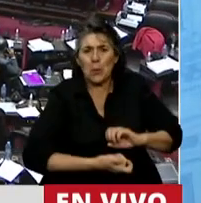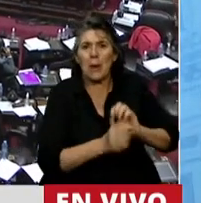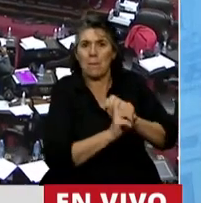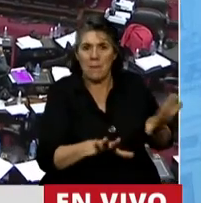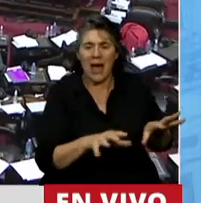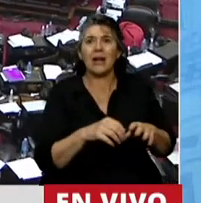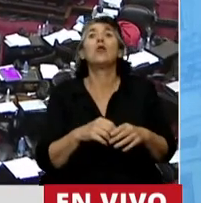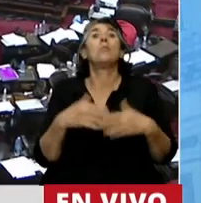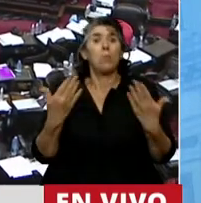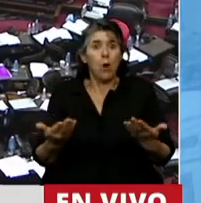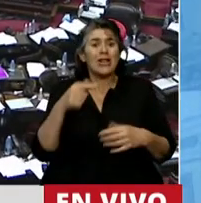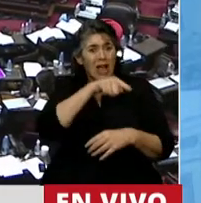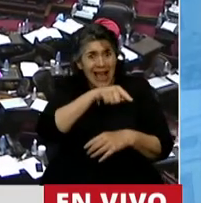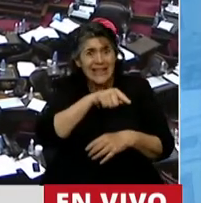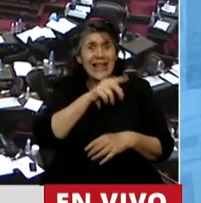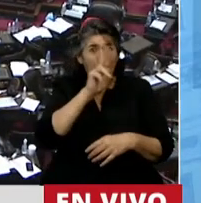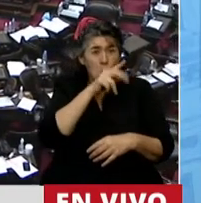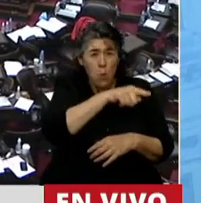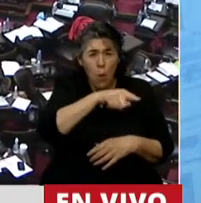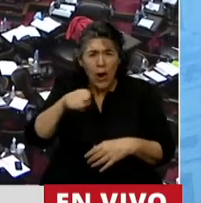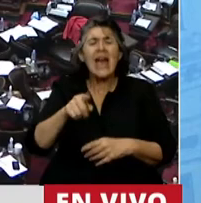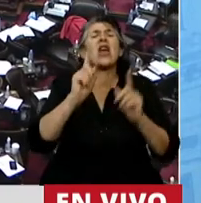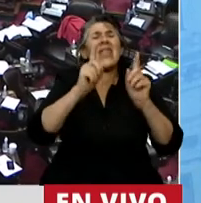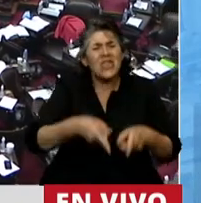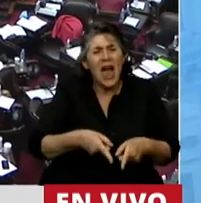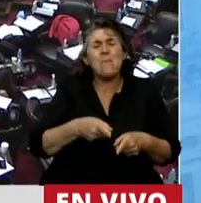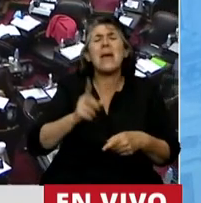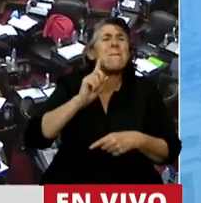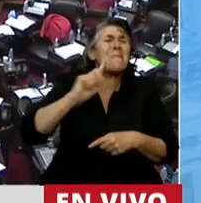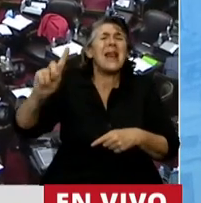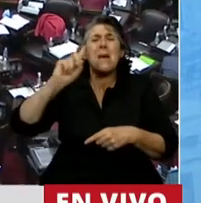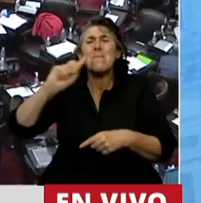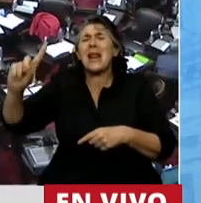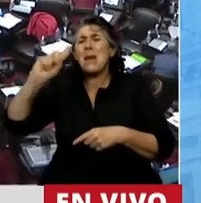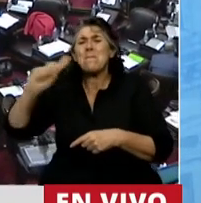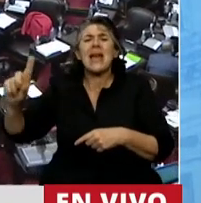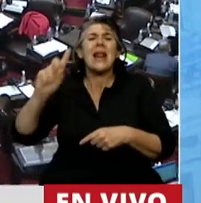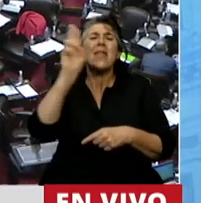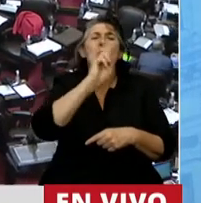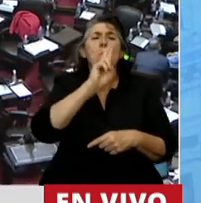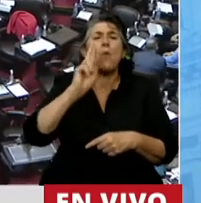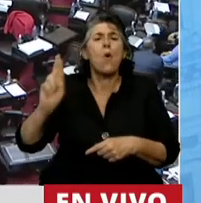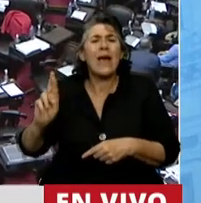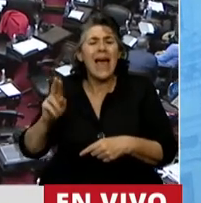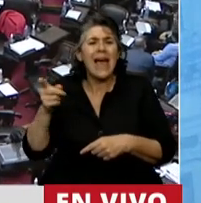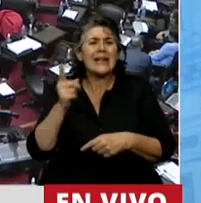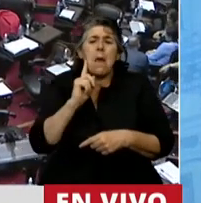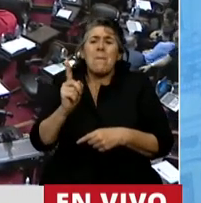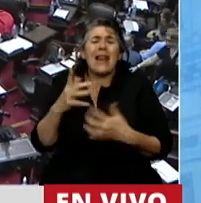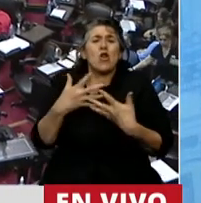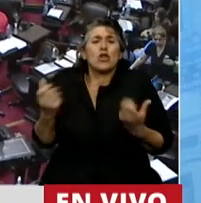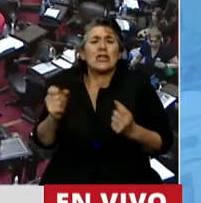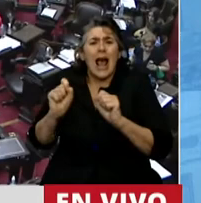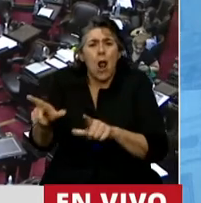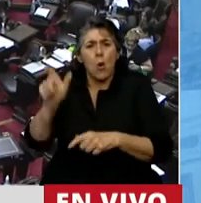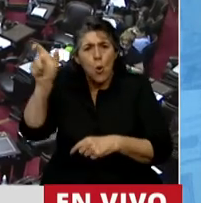por esas mujeres que yo voy a votar y por las miles de mujeres argentinas que ponen en riesgo su salud y su vida para